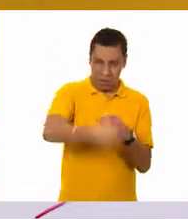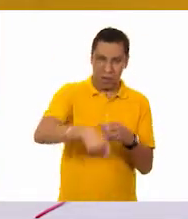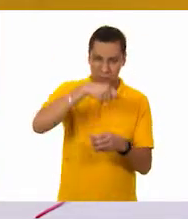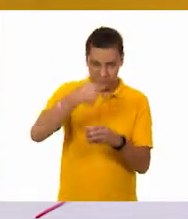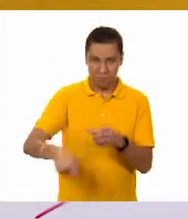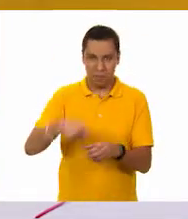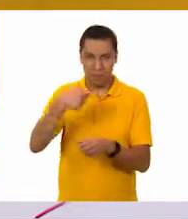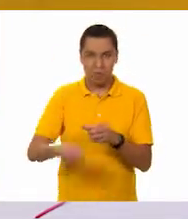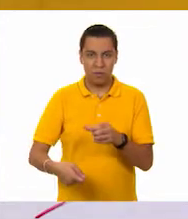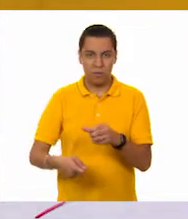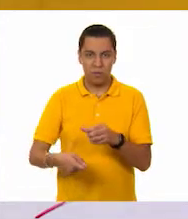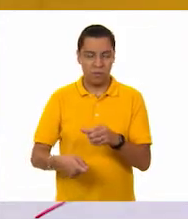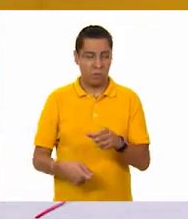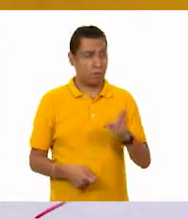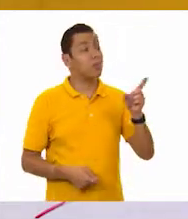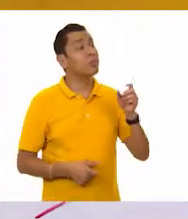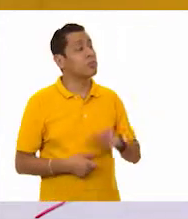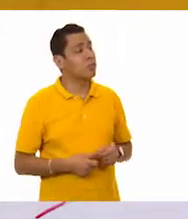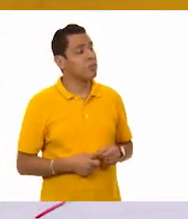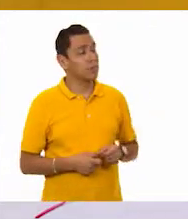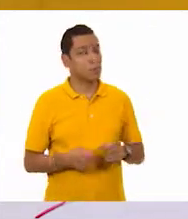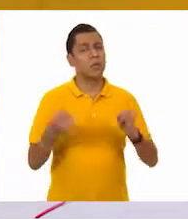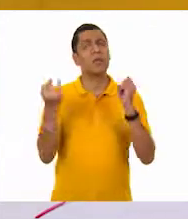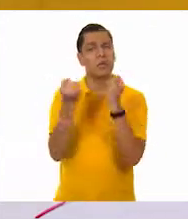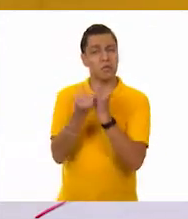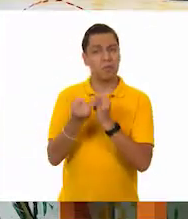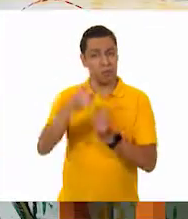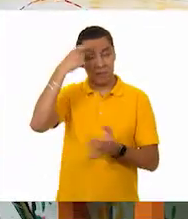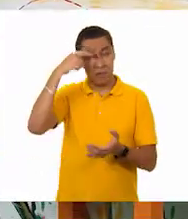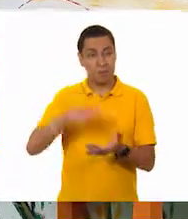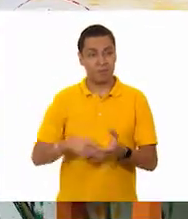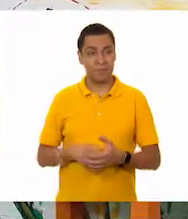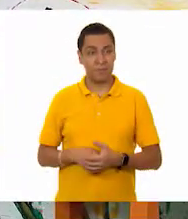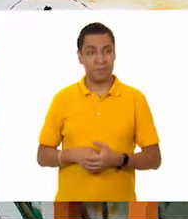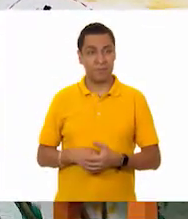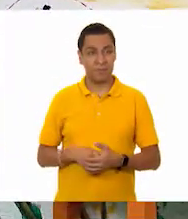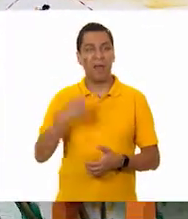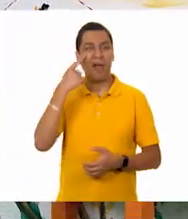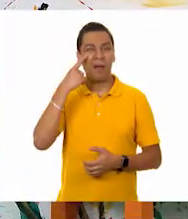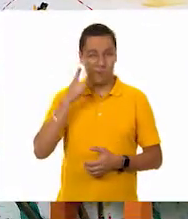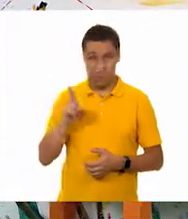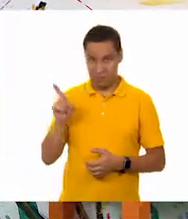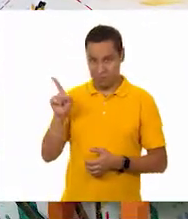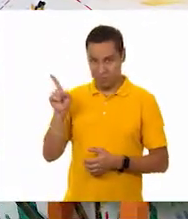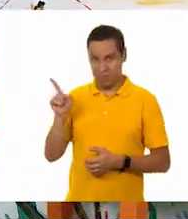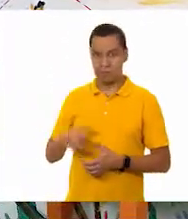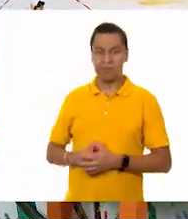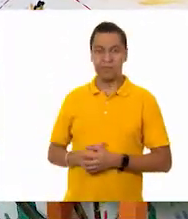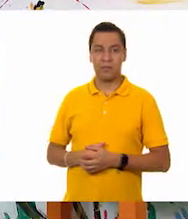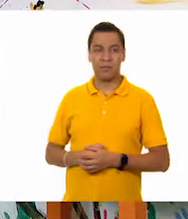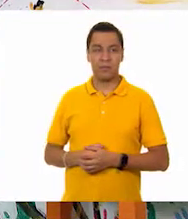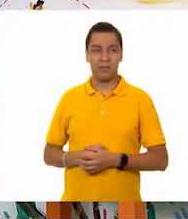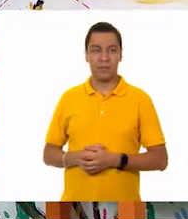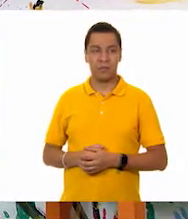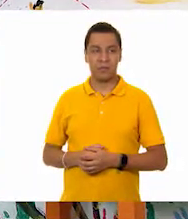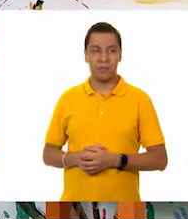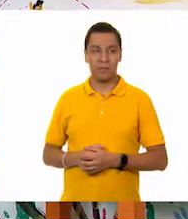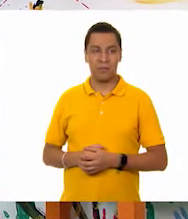plátano? Sí. Yo también creo lo mismo que Tino. A ver. Aquí está un poco más complicado